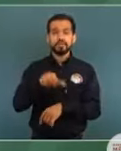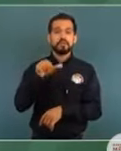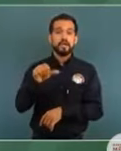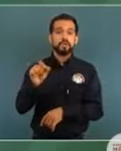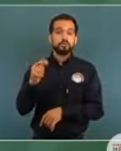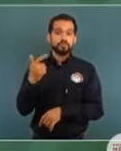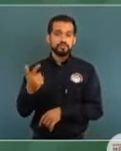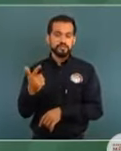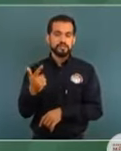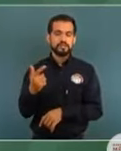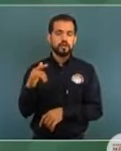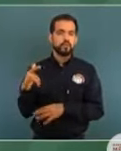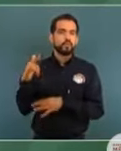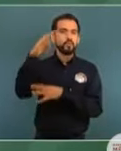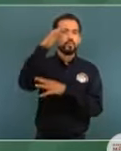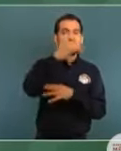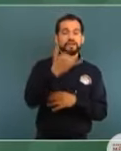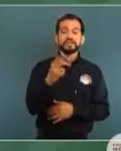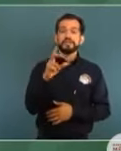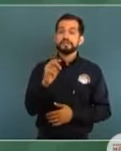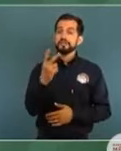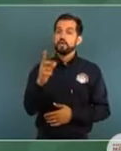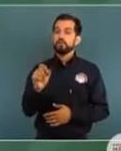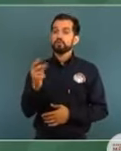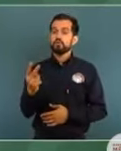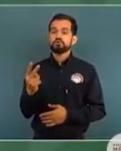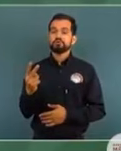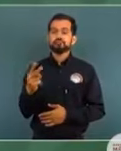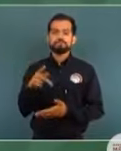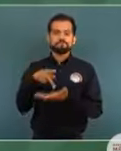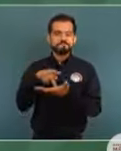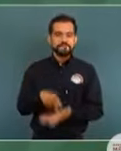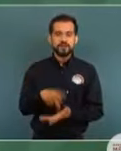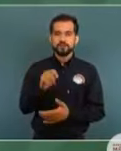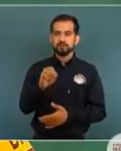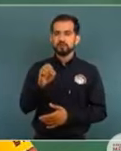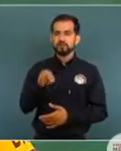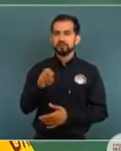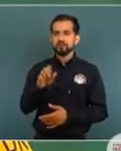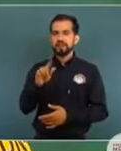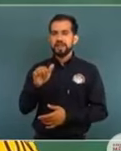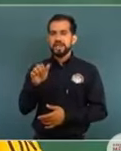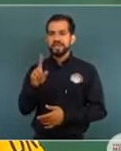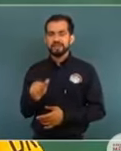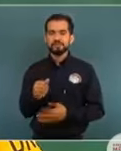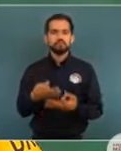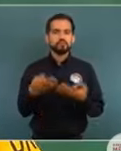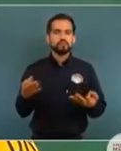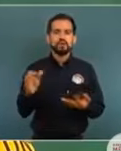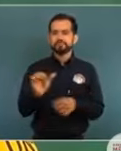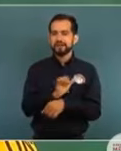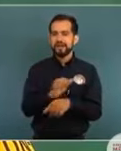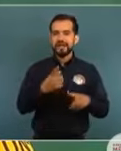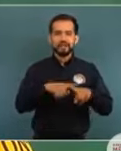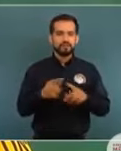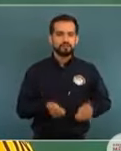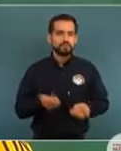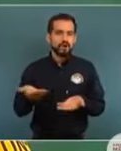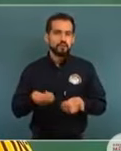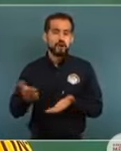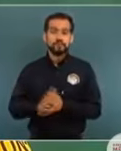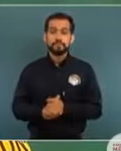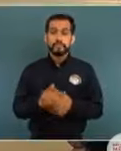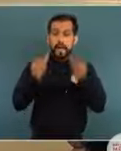por medios aéreos y 32.2 toneladas por medios terrestres. En el ámbito del